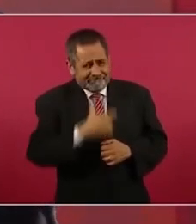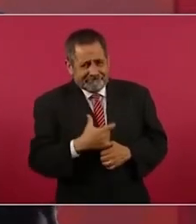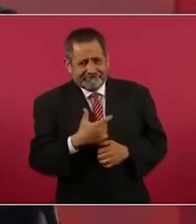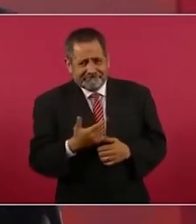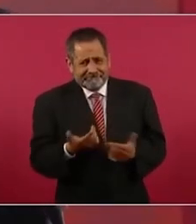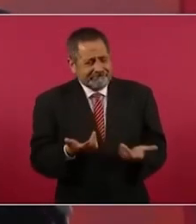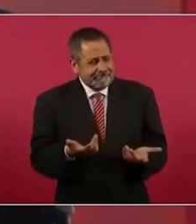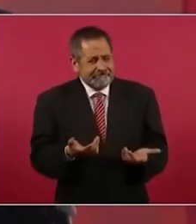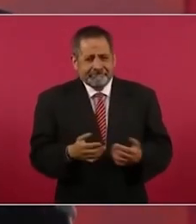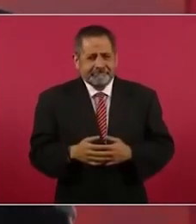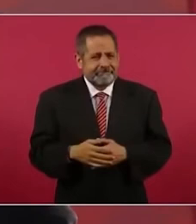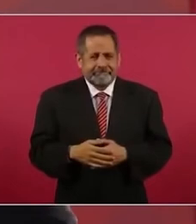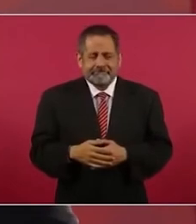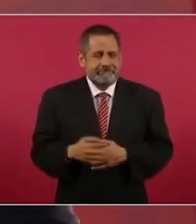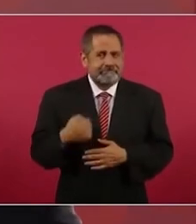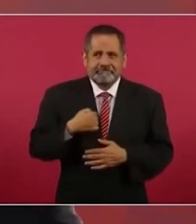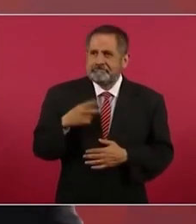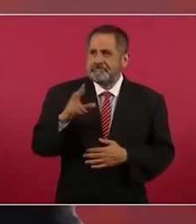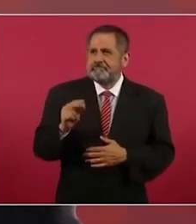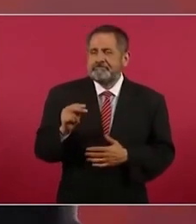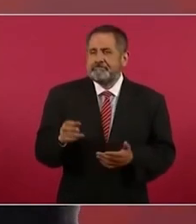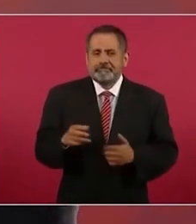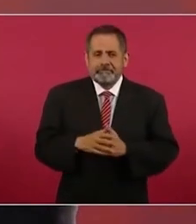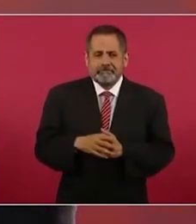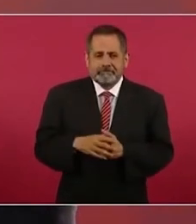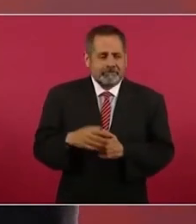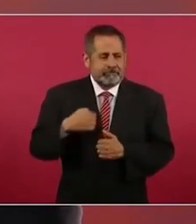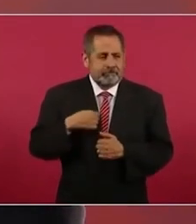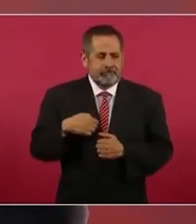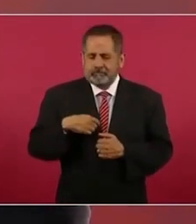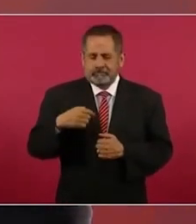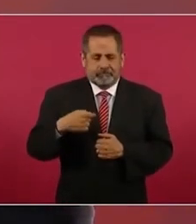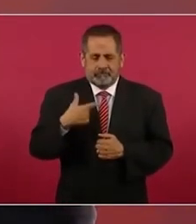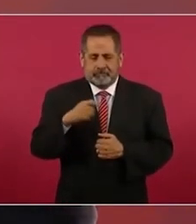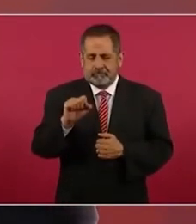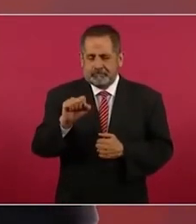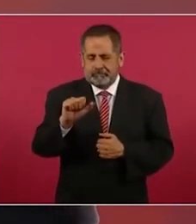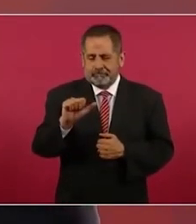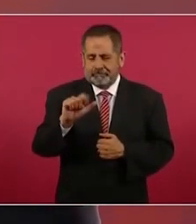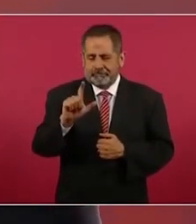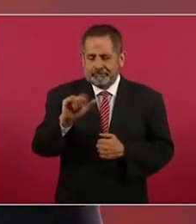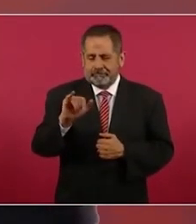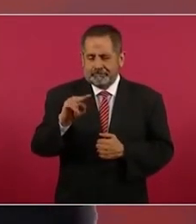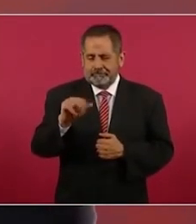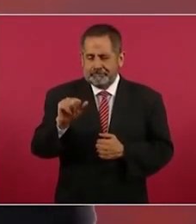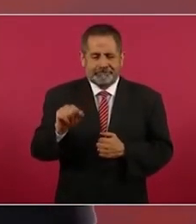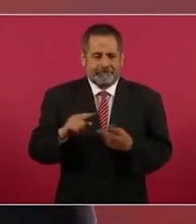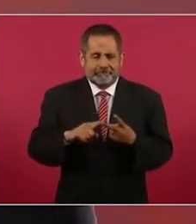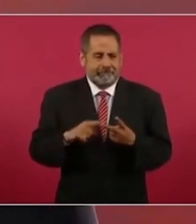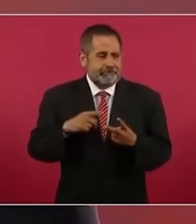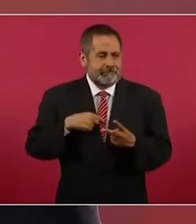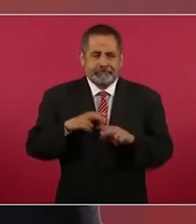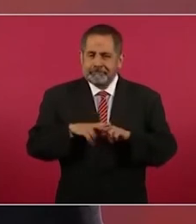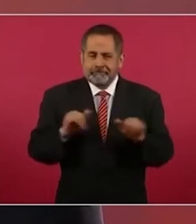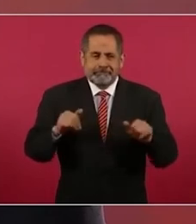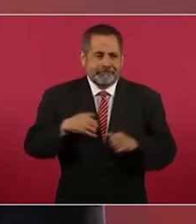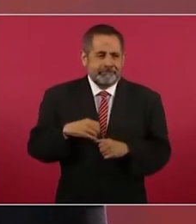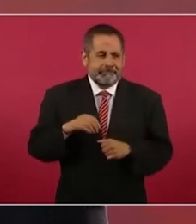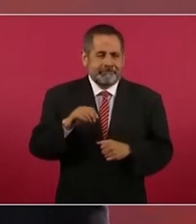yo no soy Salinas ni soy Zedillo